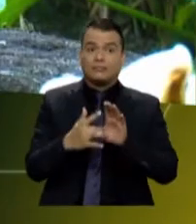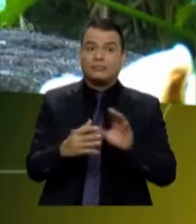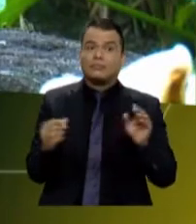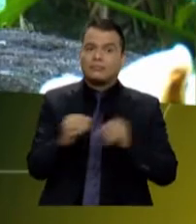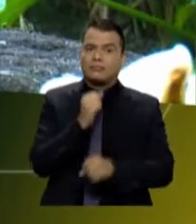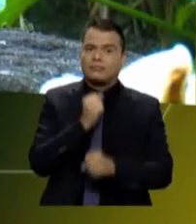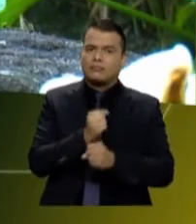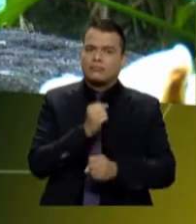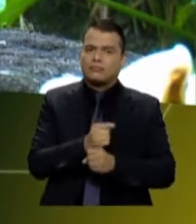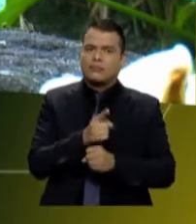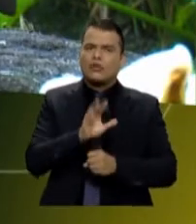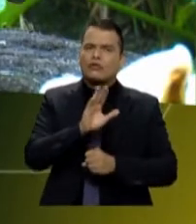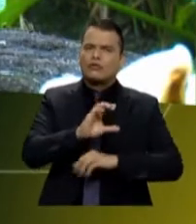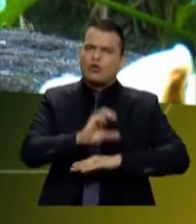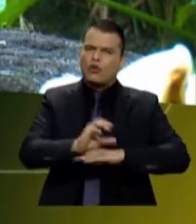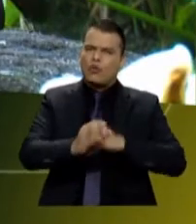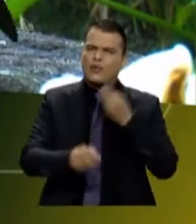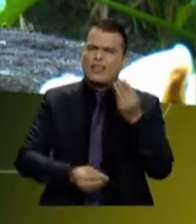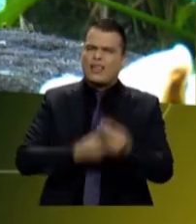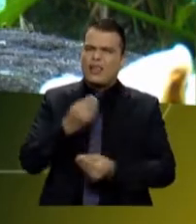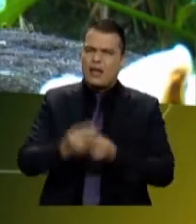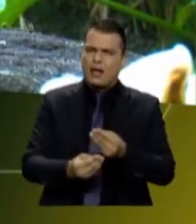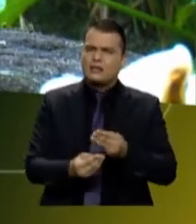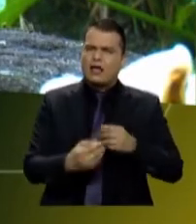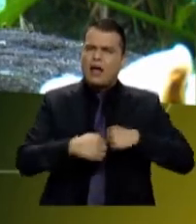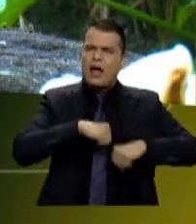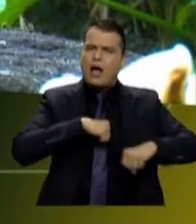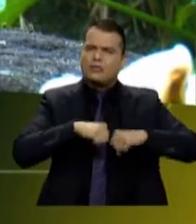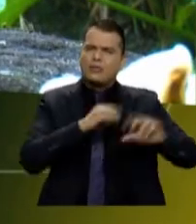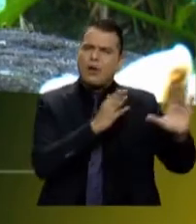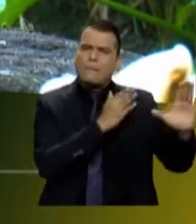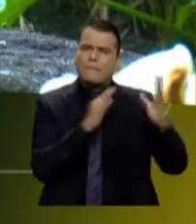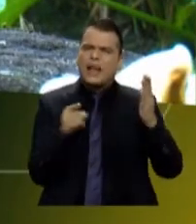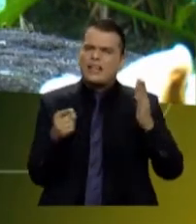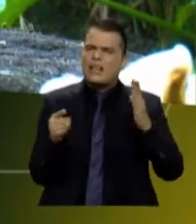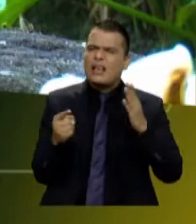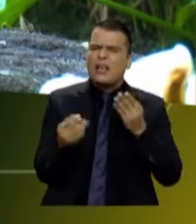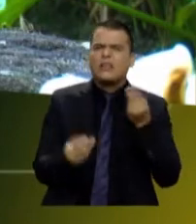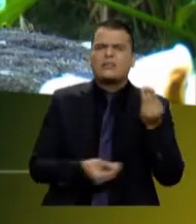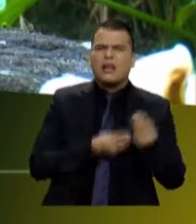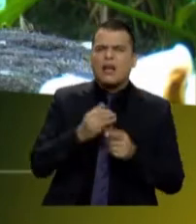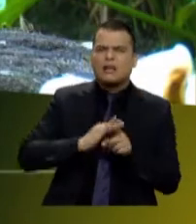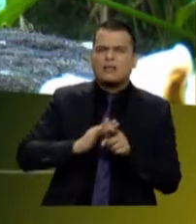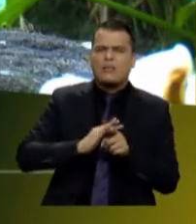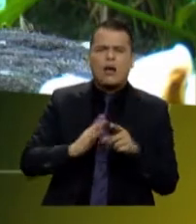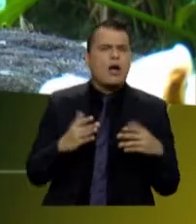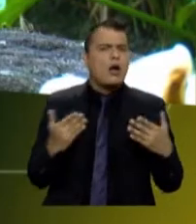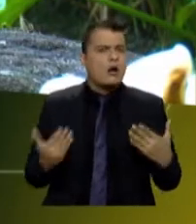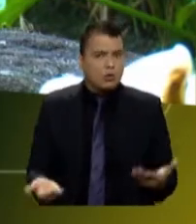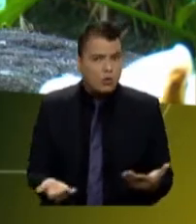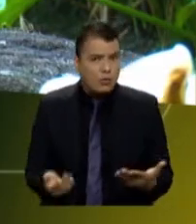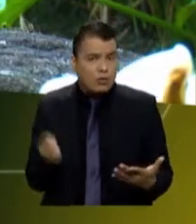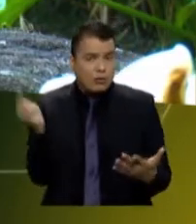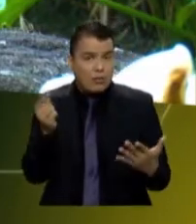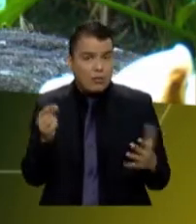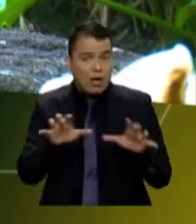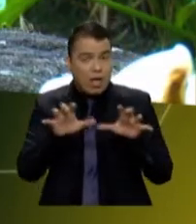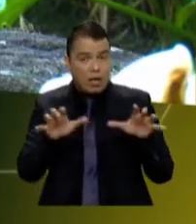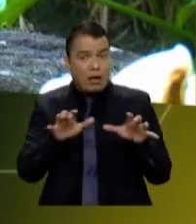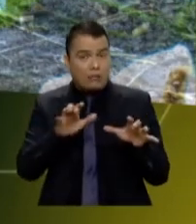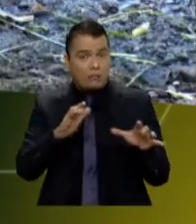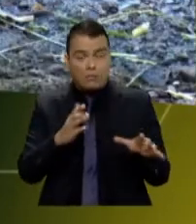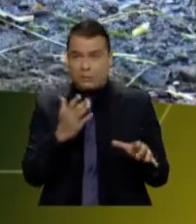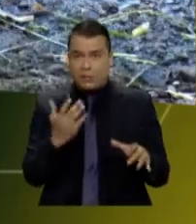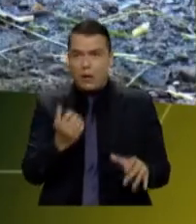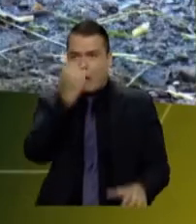las corporaciones autónomas, cómo se implementa un plan de acción y cuáles son todas esas actividades que se ven muy serias y muy grandotas, pero que